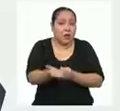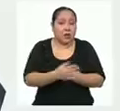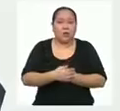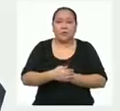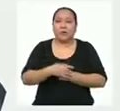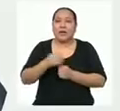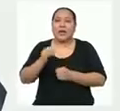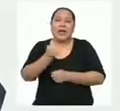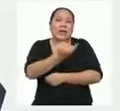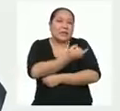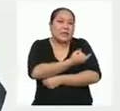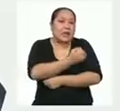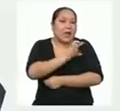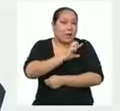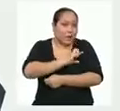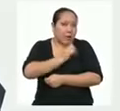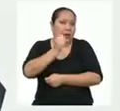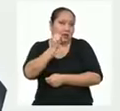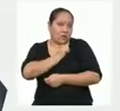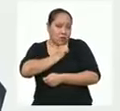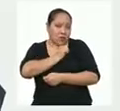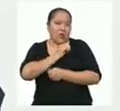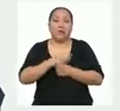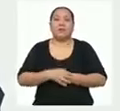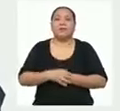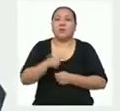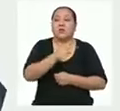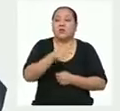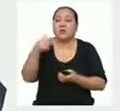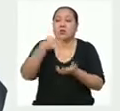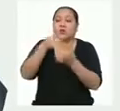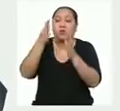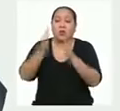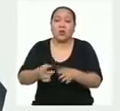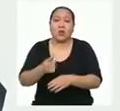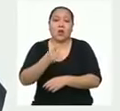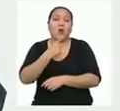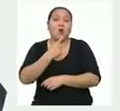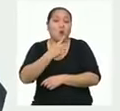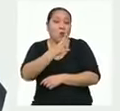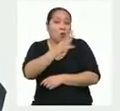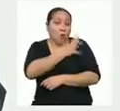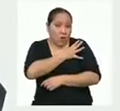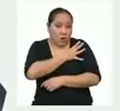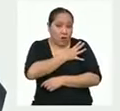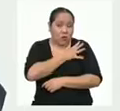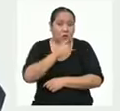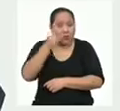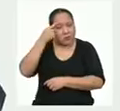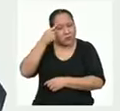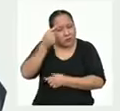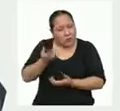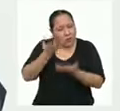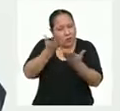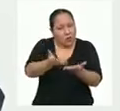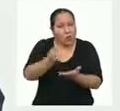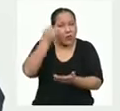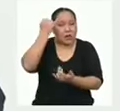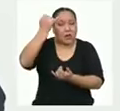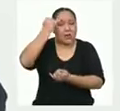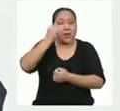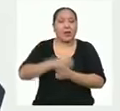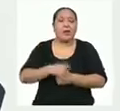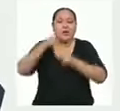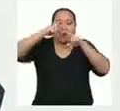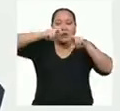con niveles de inicial, primaria y secundaria. Sus estudiantes del cuarto grado de secundaria propusieron una investigación